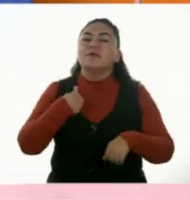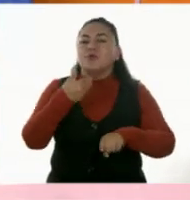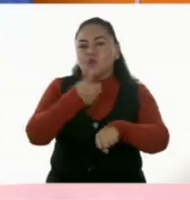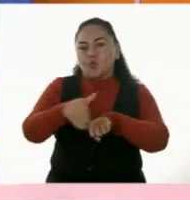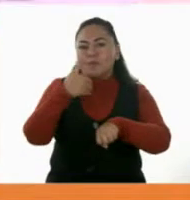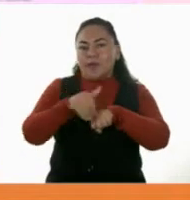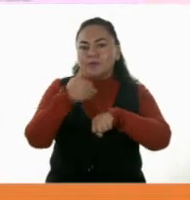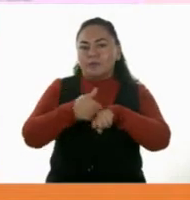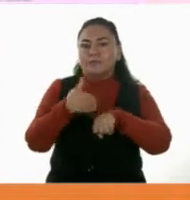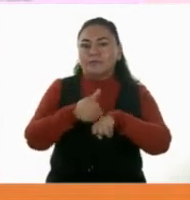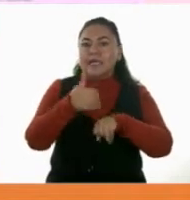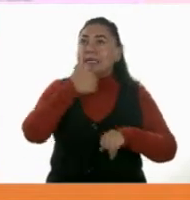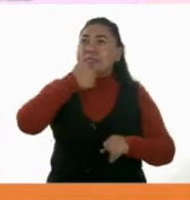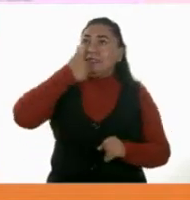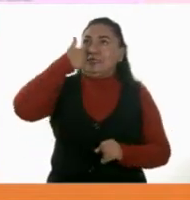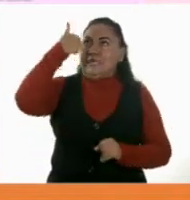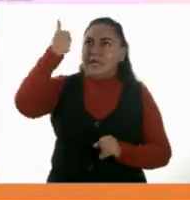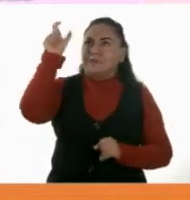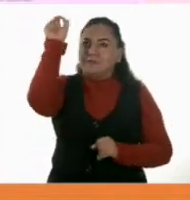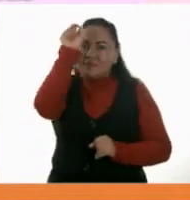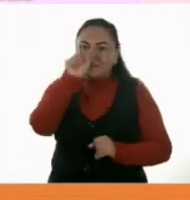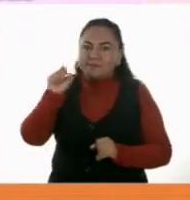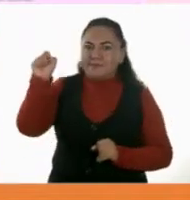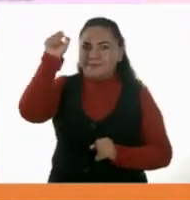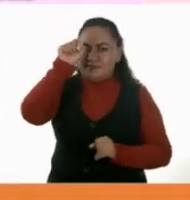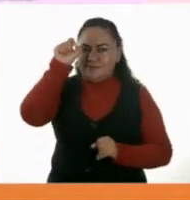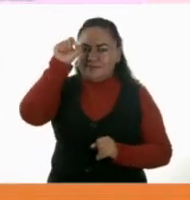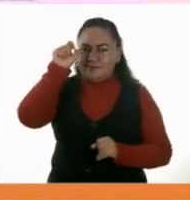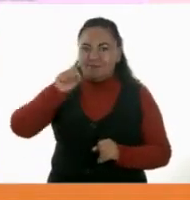aquí el número... Seis. Seis.